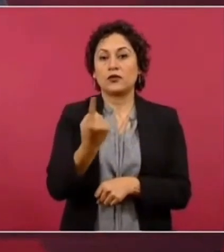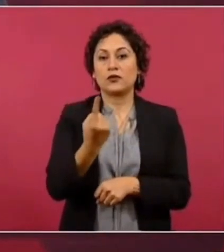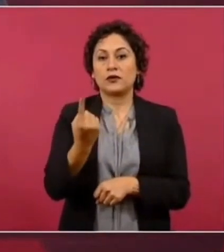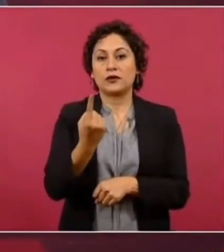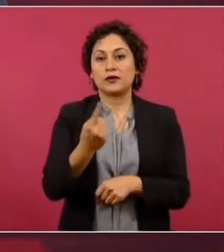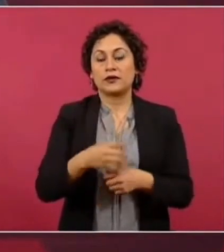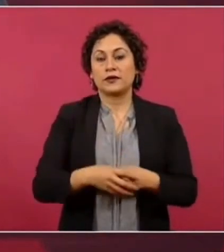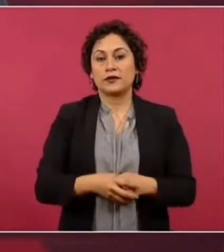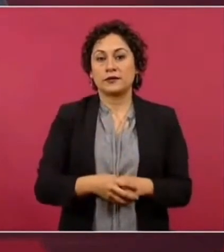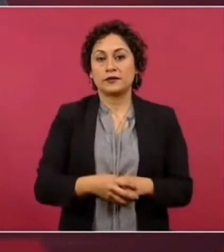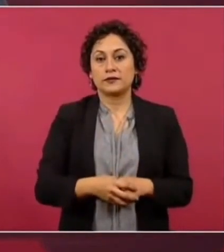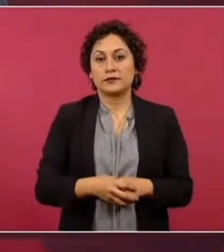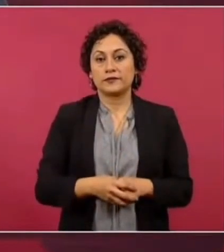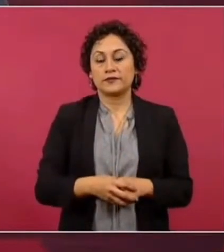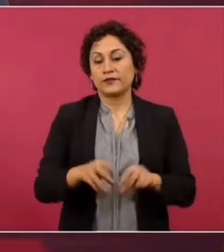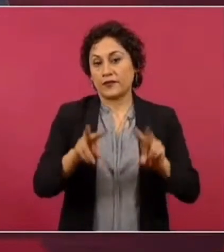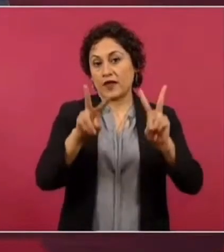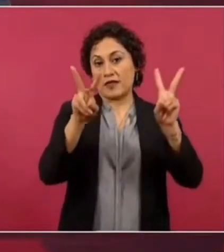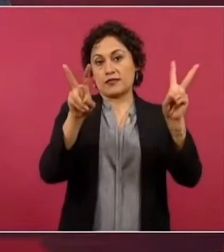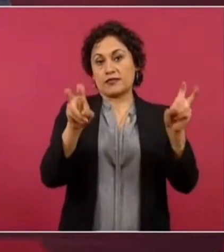de seguridad